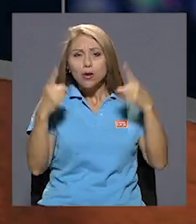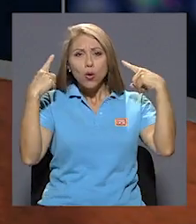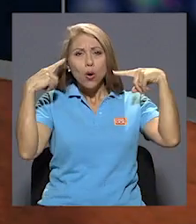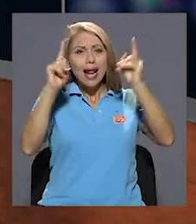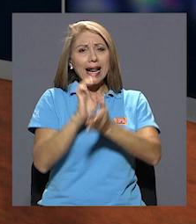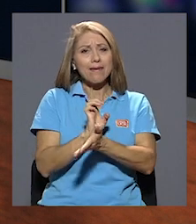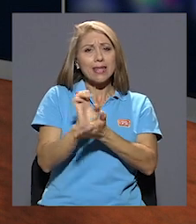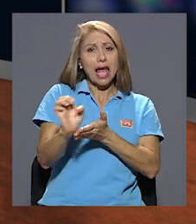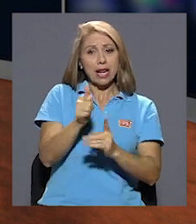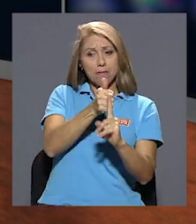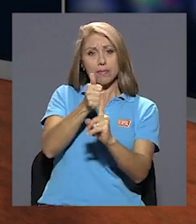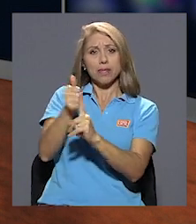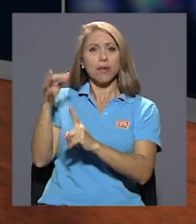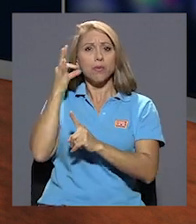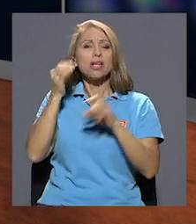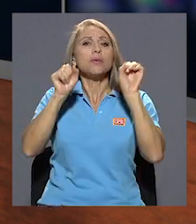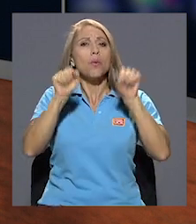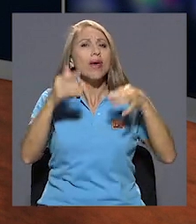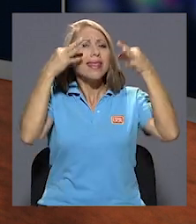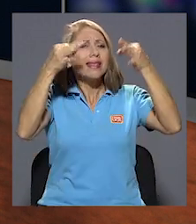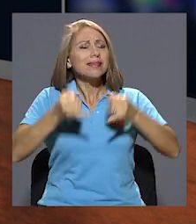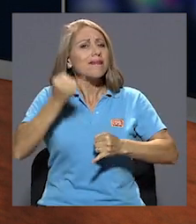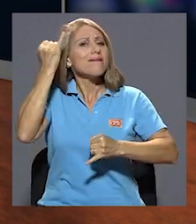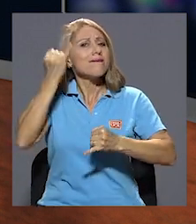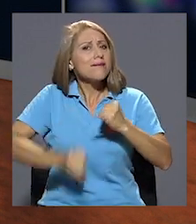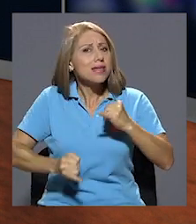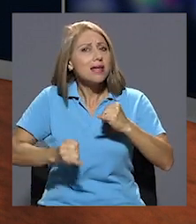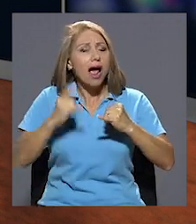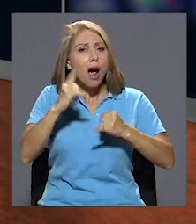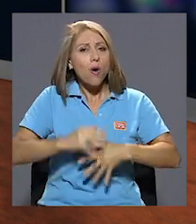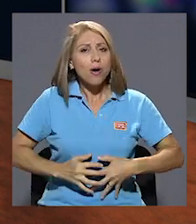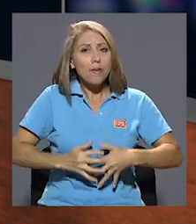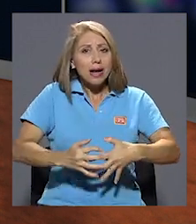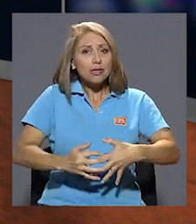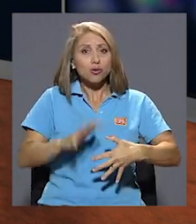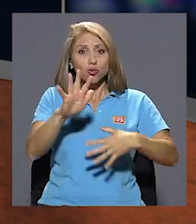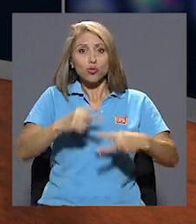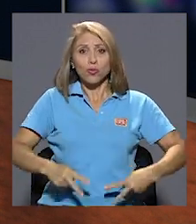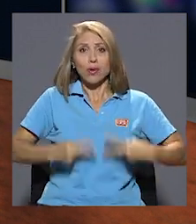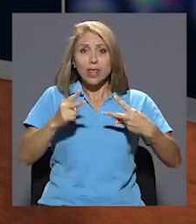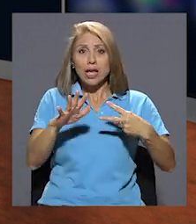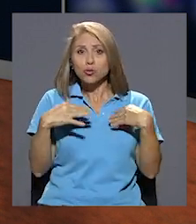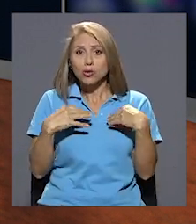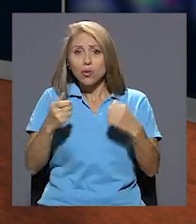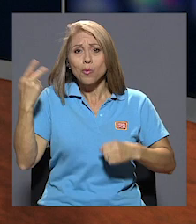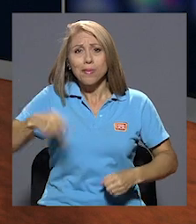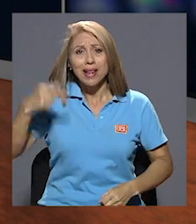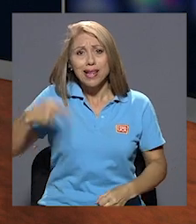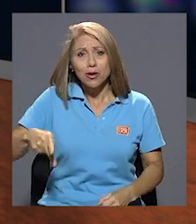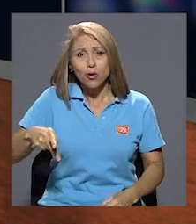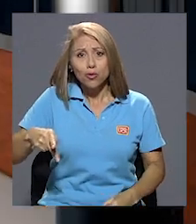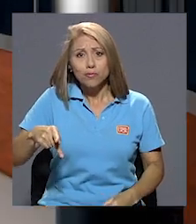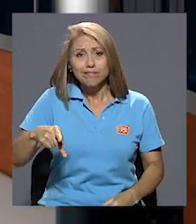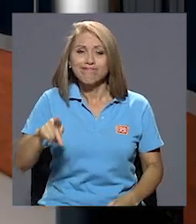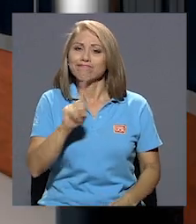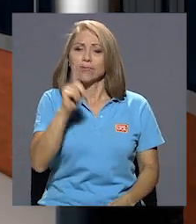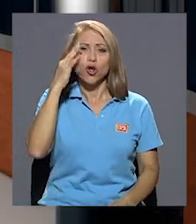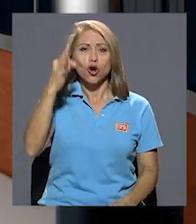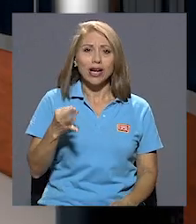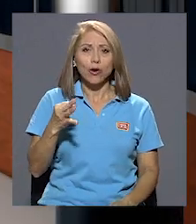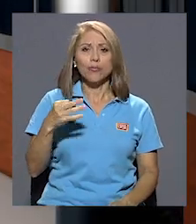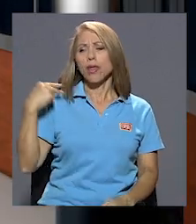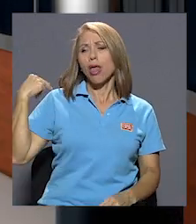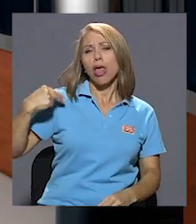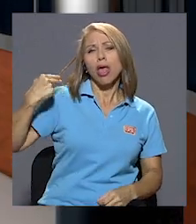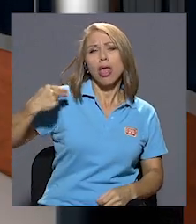que las mujeres puedan decidir poner fin a un embarazo cuando su vida o su salud corran peligro? No lo creo. La historia